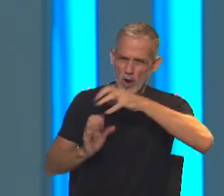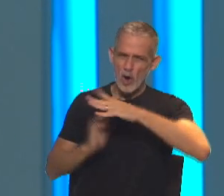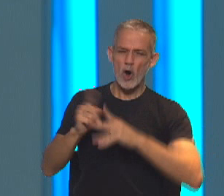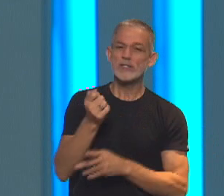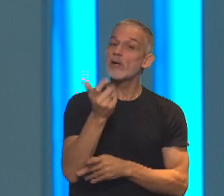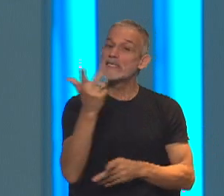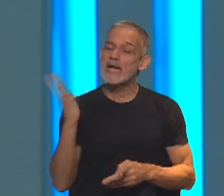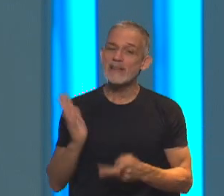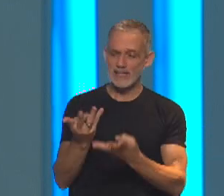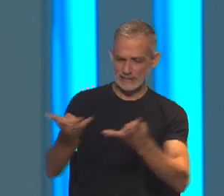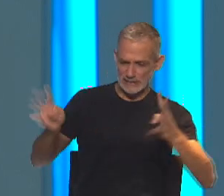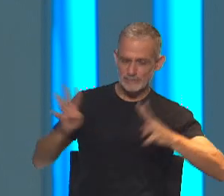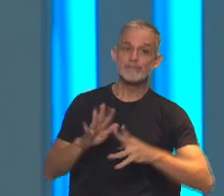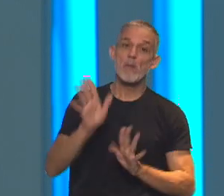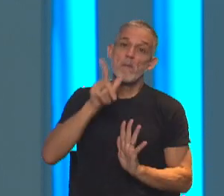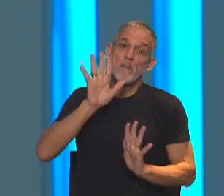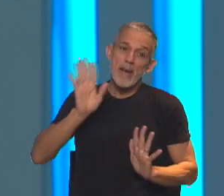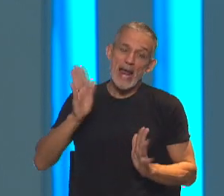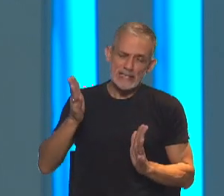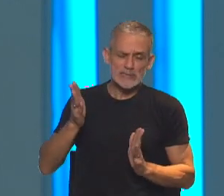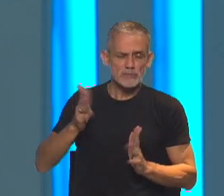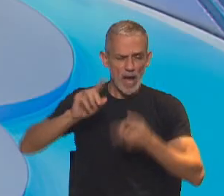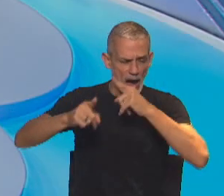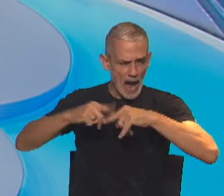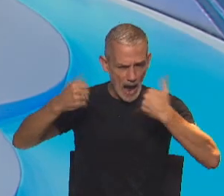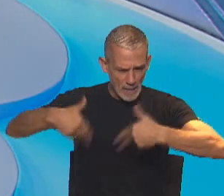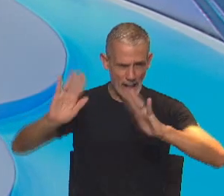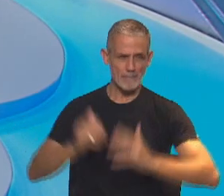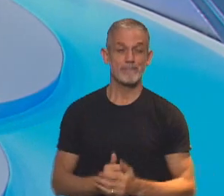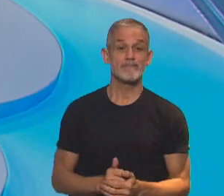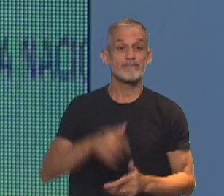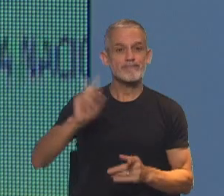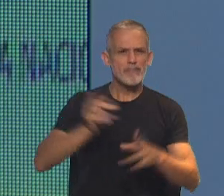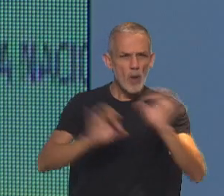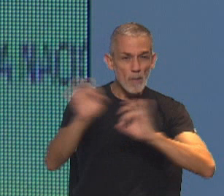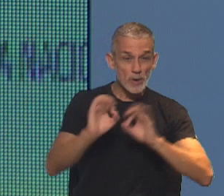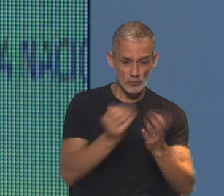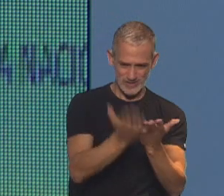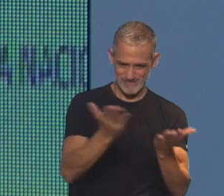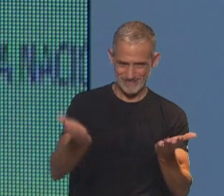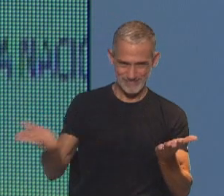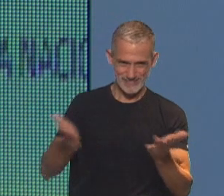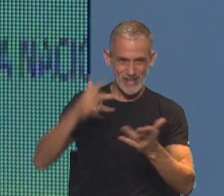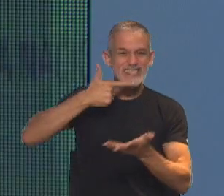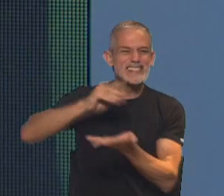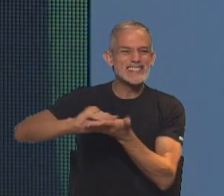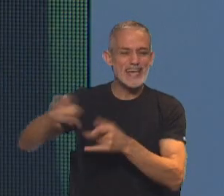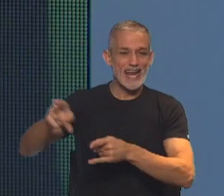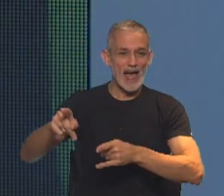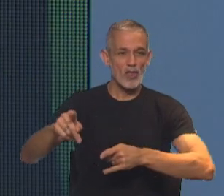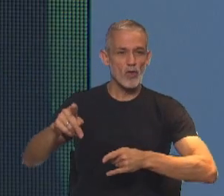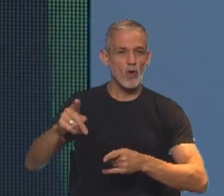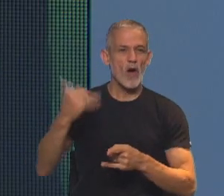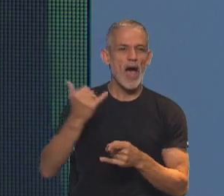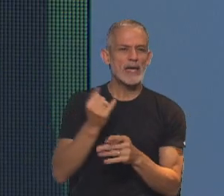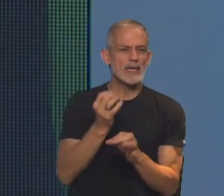una de las cuestiones que las partes parecen dispuestas a consensuar. Ahora, también se incorporan en los proyectos que ya están presentados en el Senado Nacional, las